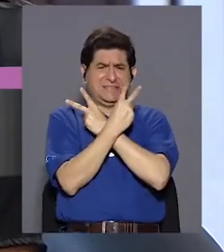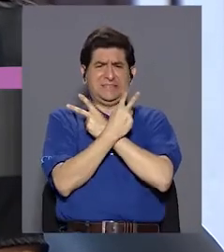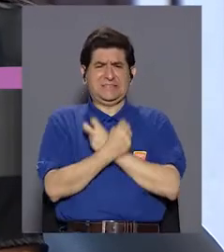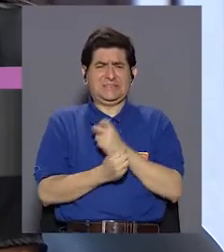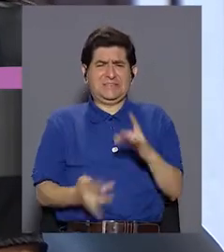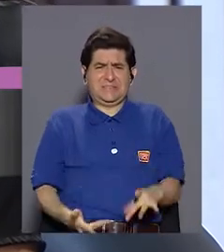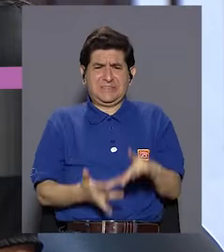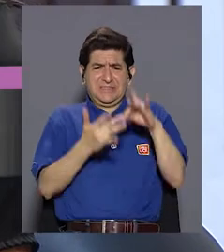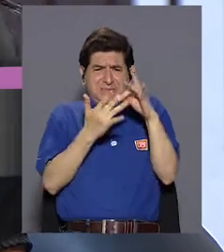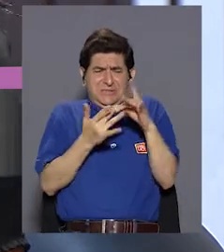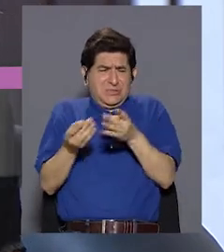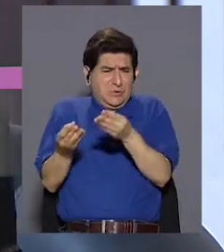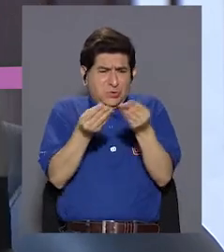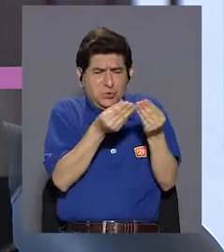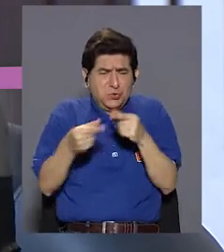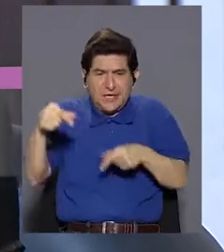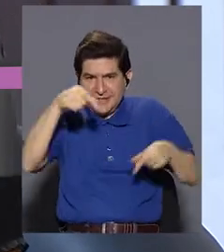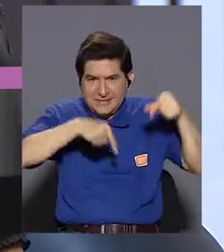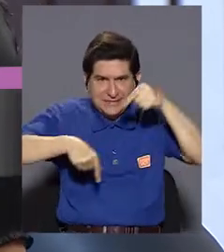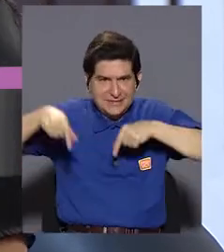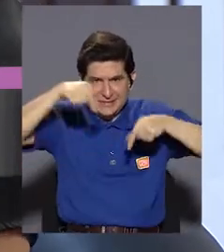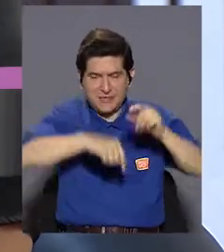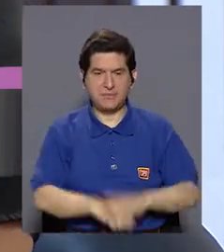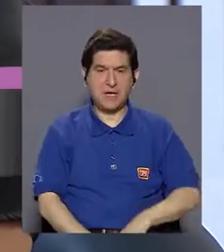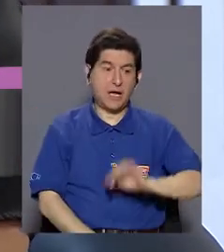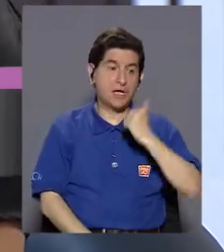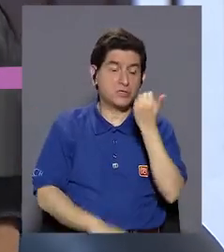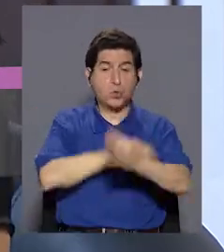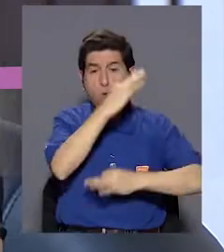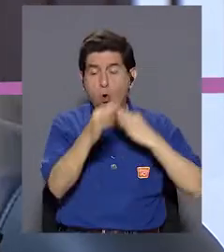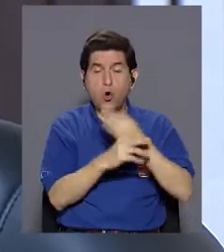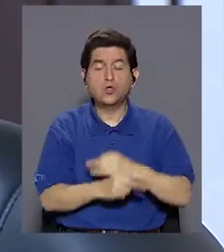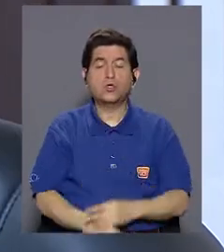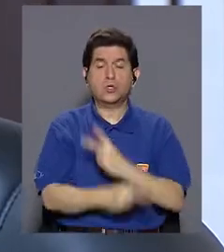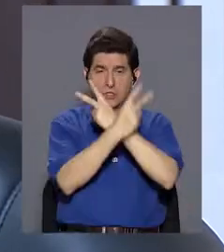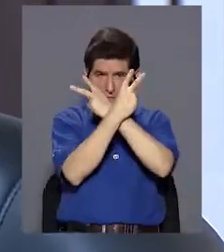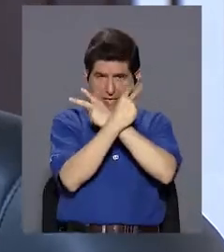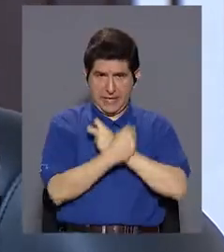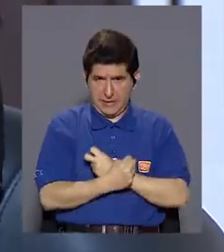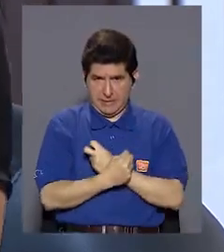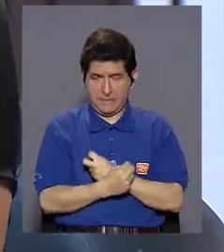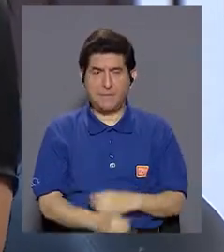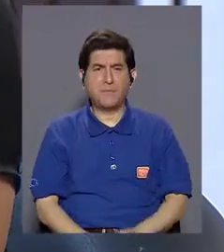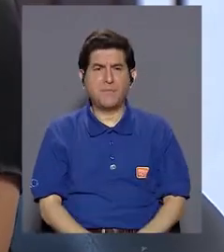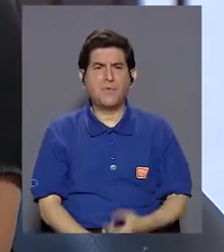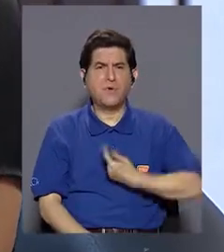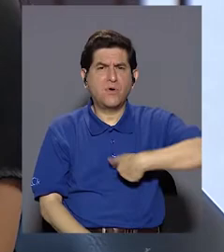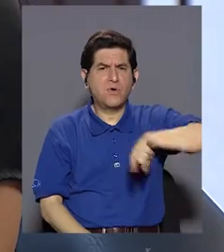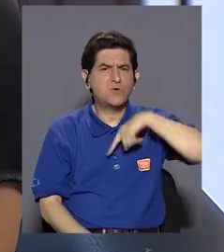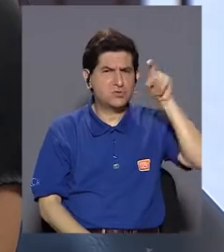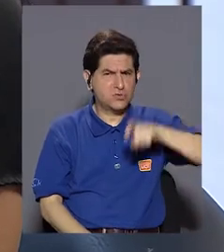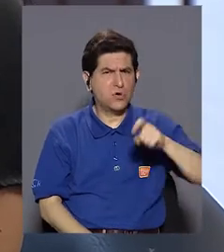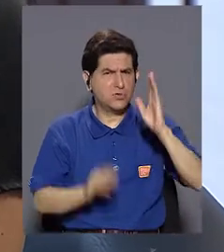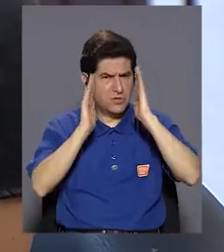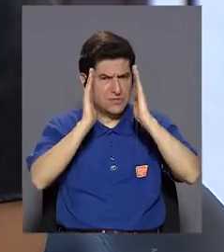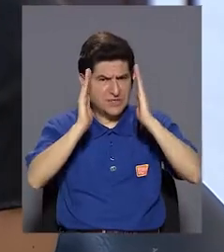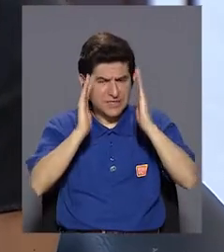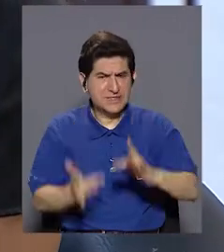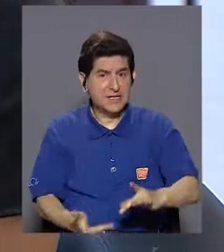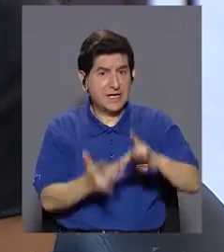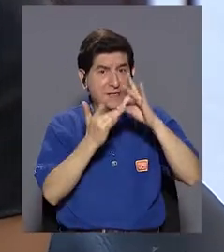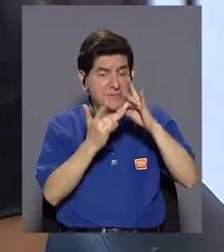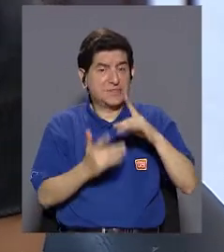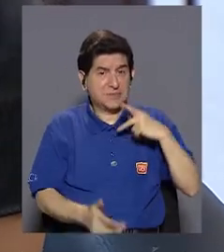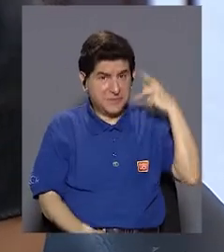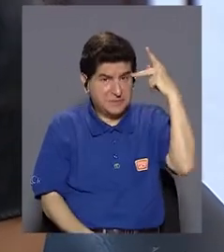intoxicaciones, principalmente por sustancias químicas, ¿hay otro tipo de intoxicaciones por lo que nos tengamos que preocupar sobre